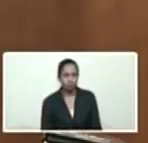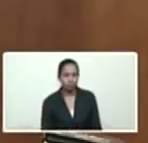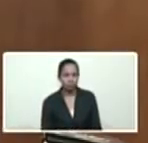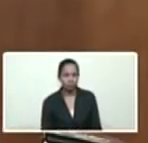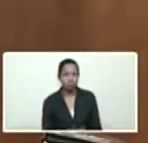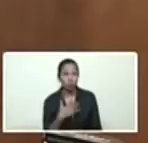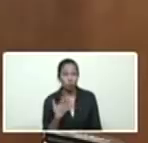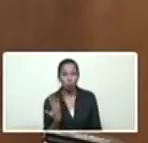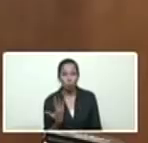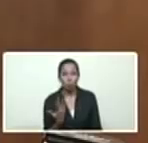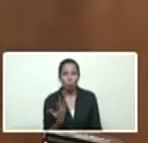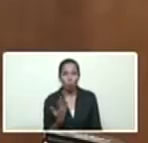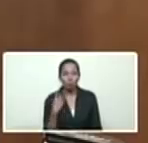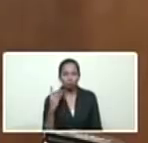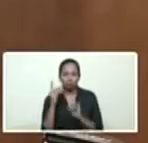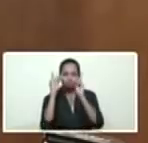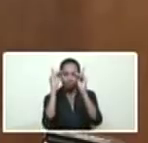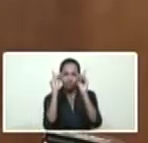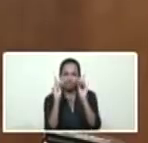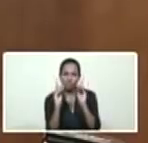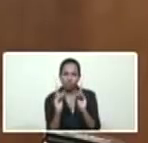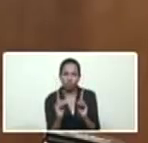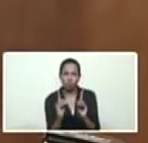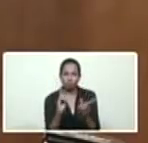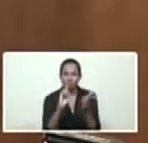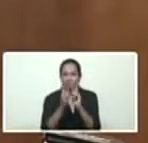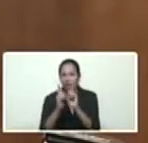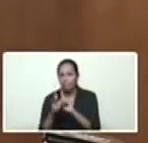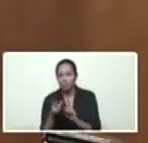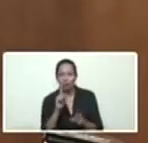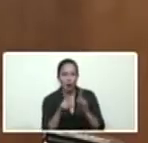tomado la decisión de hacer algunos cambios necesarios